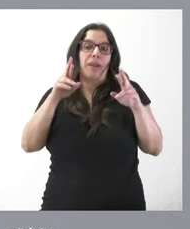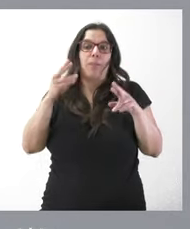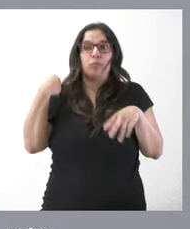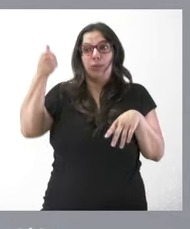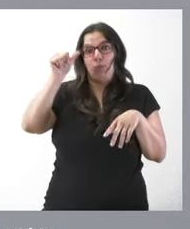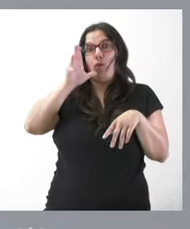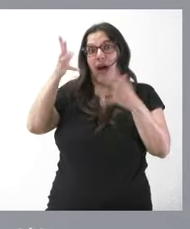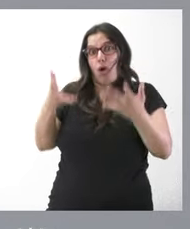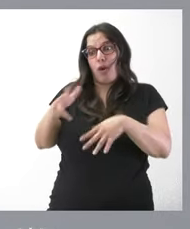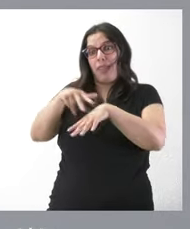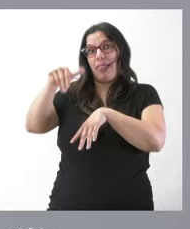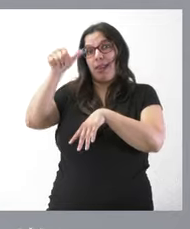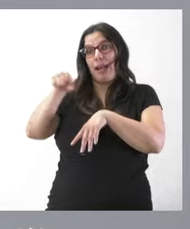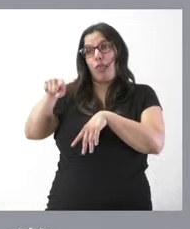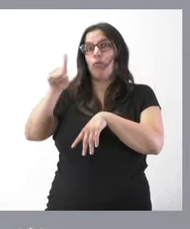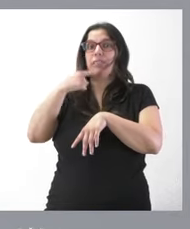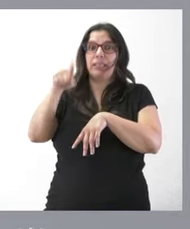delegado del gobierno en relación con este asunto